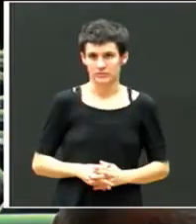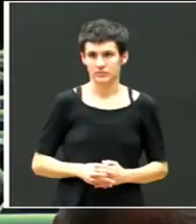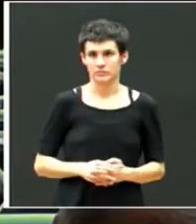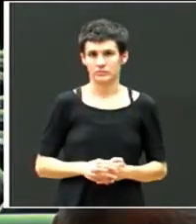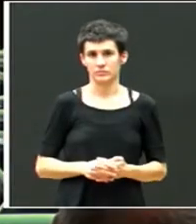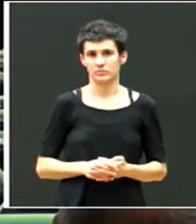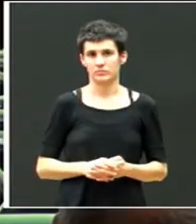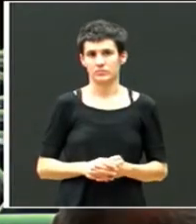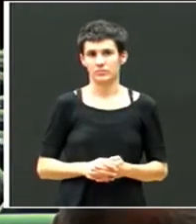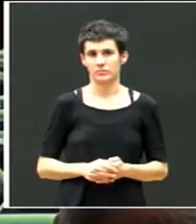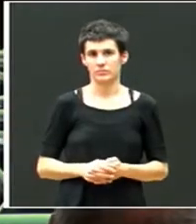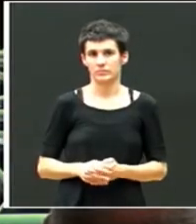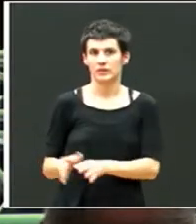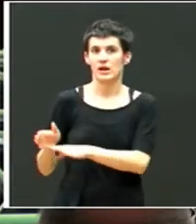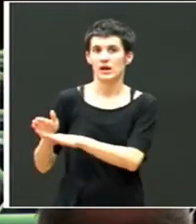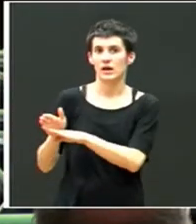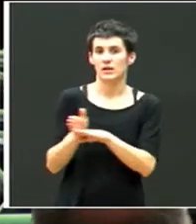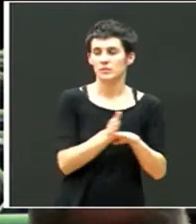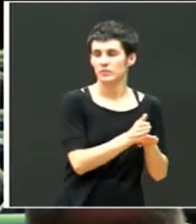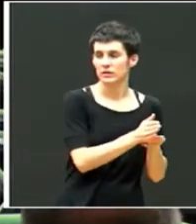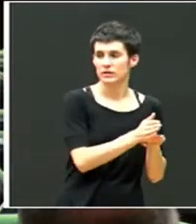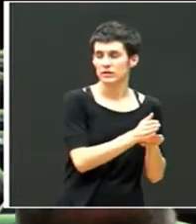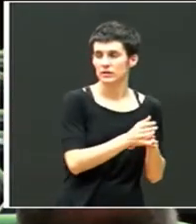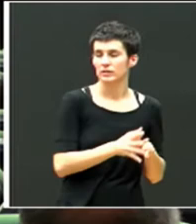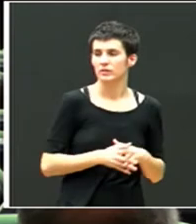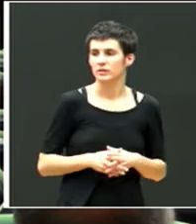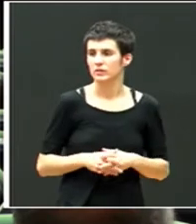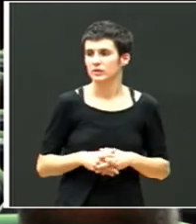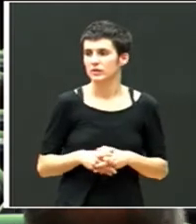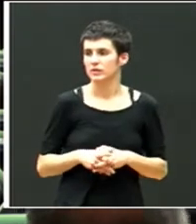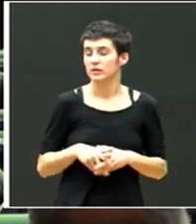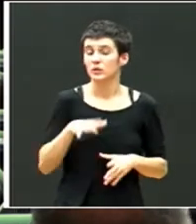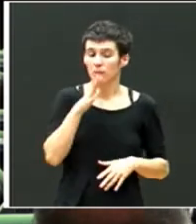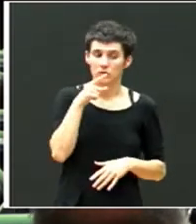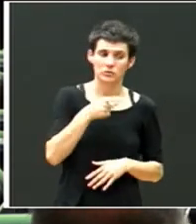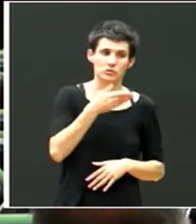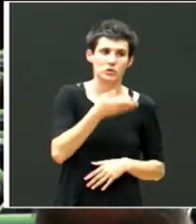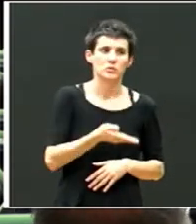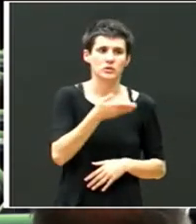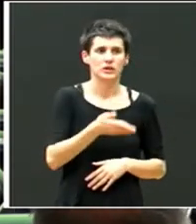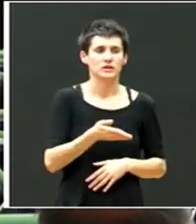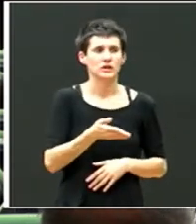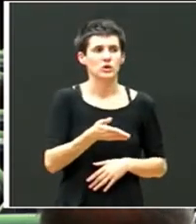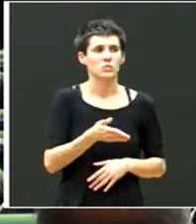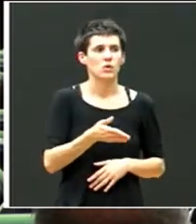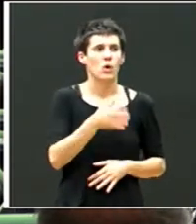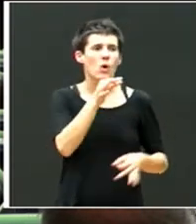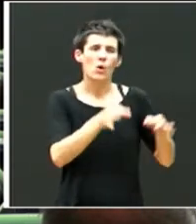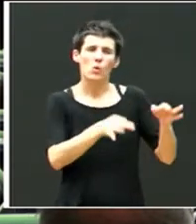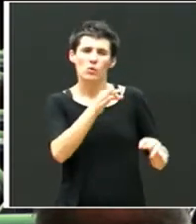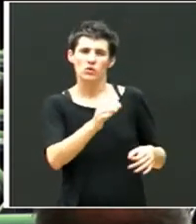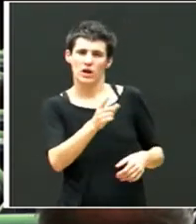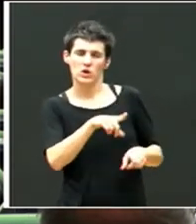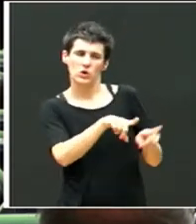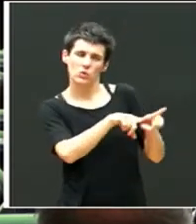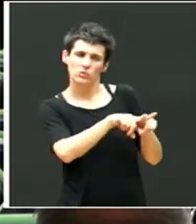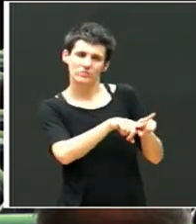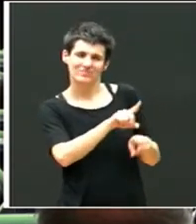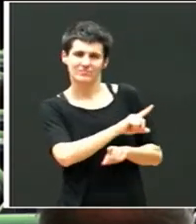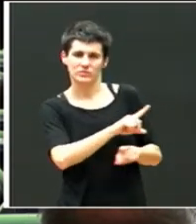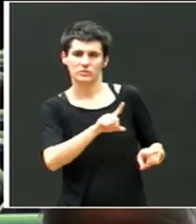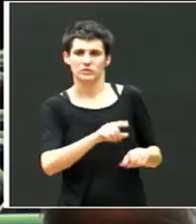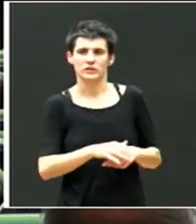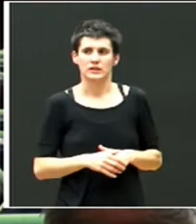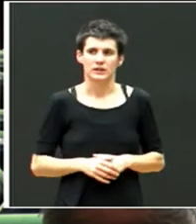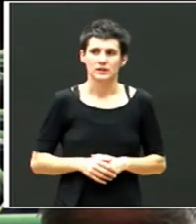Y luego, entonces, por ahí es la importancia del no juzgar ni etiquetar. Respecto a las áreas curriculares,